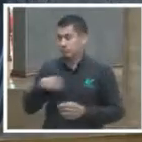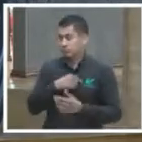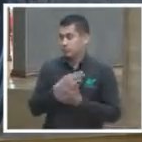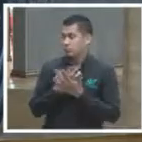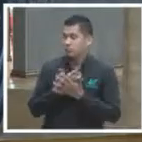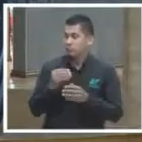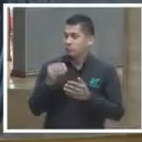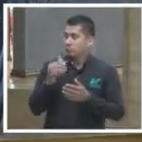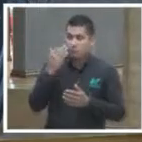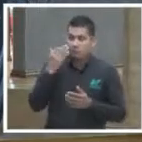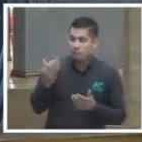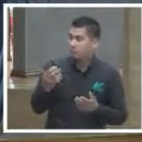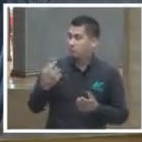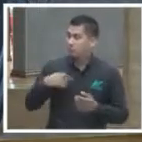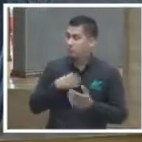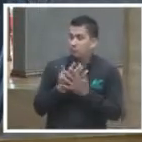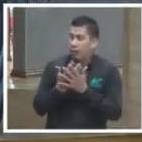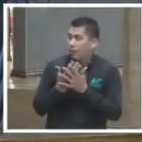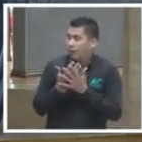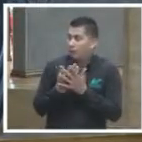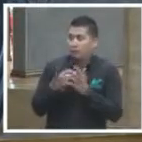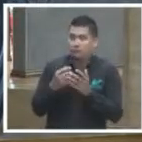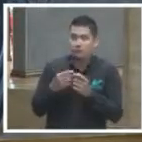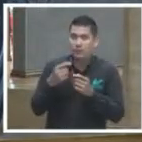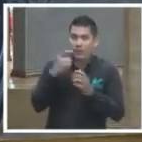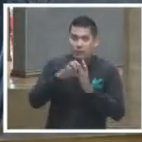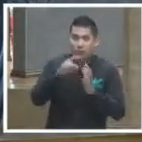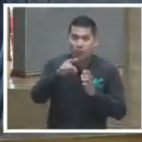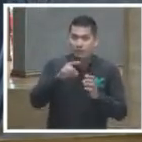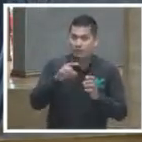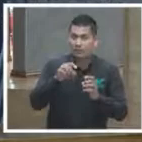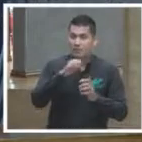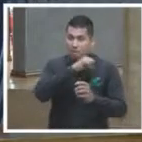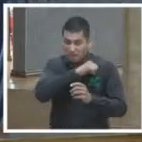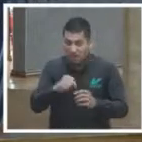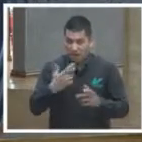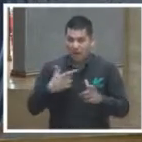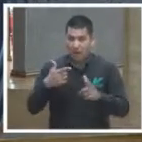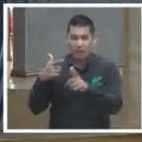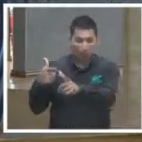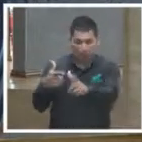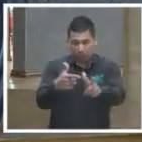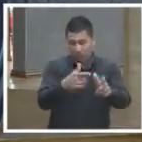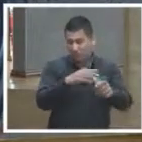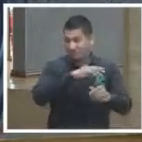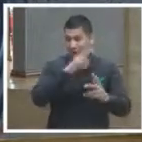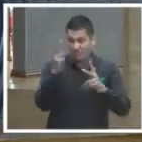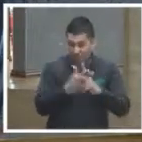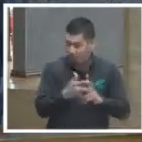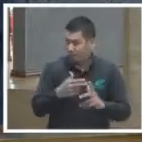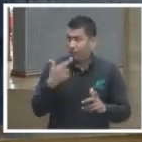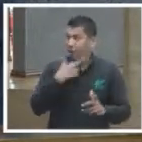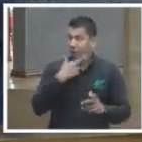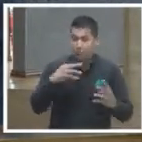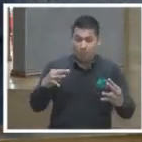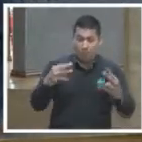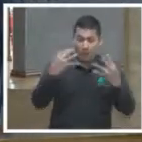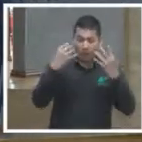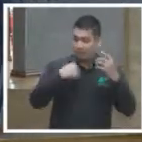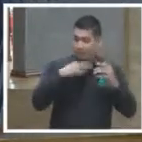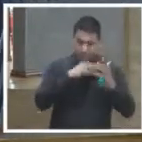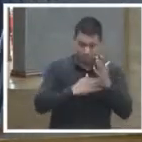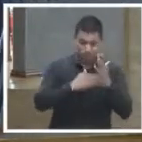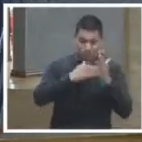esperando otro golpe del narco porque cada evento de estos crece mi circulación pero se dispara